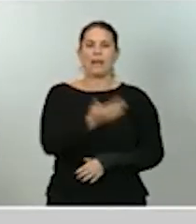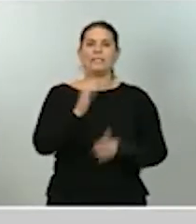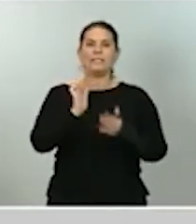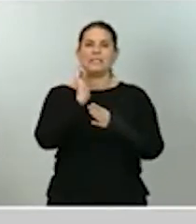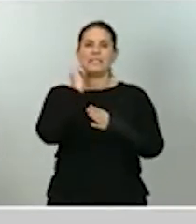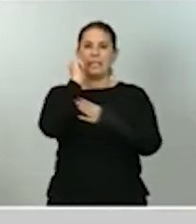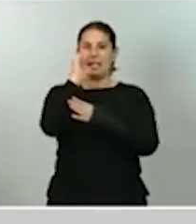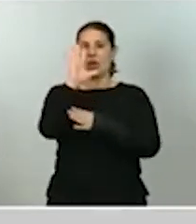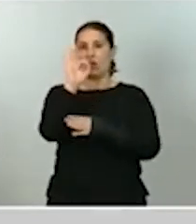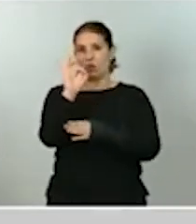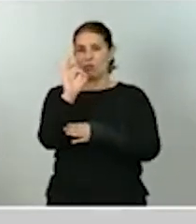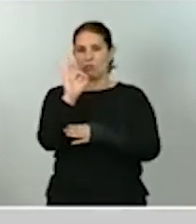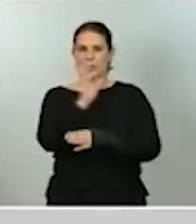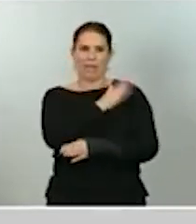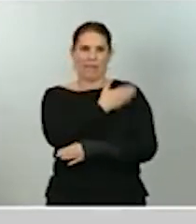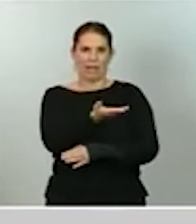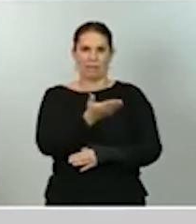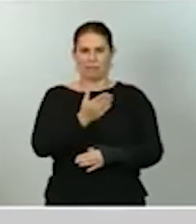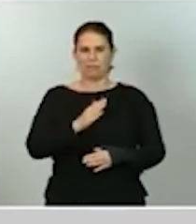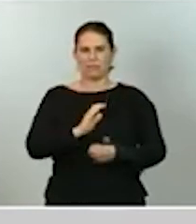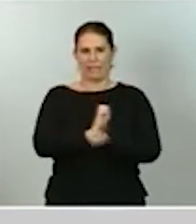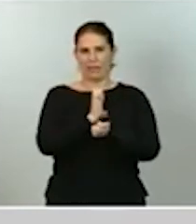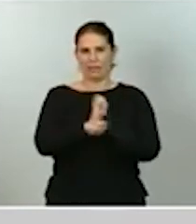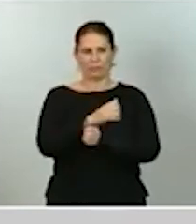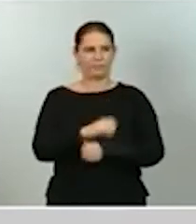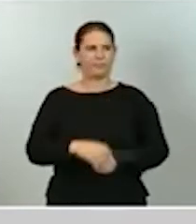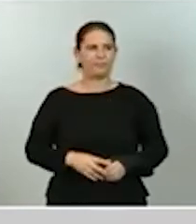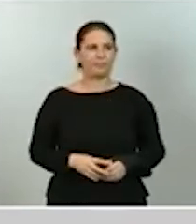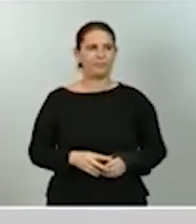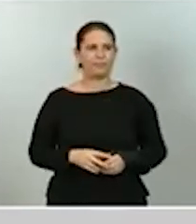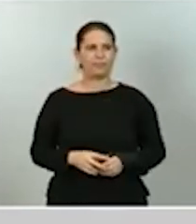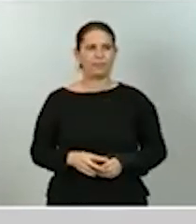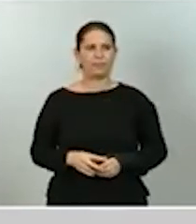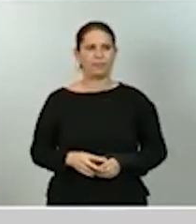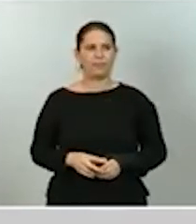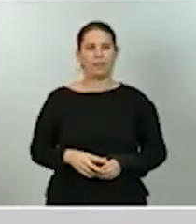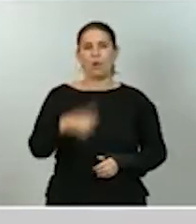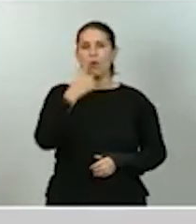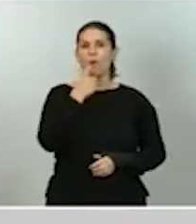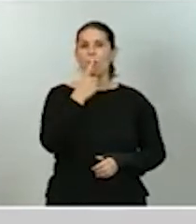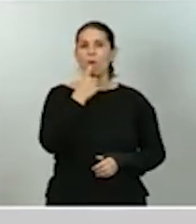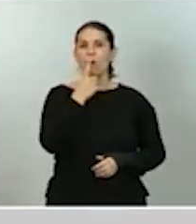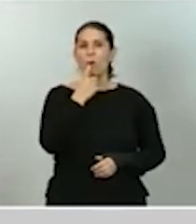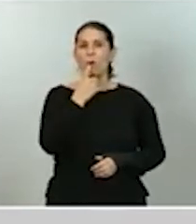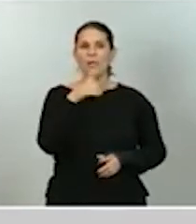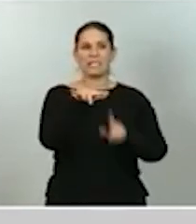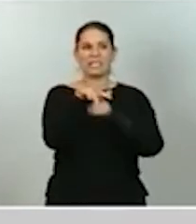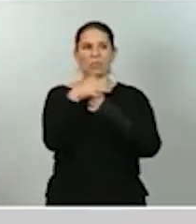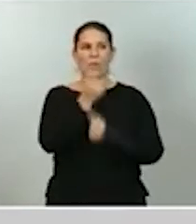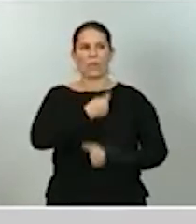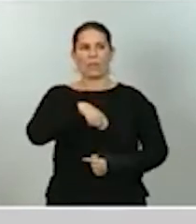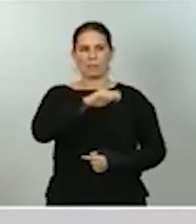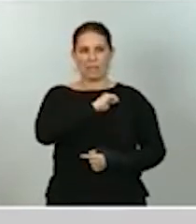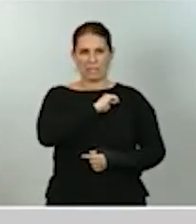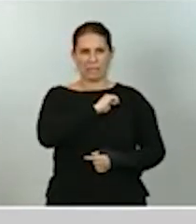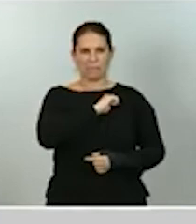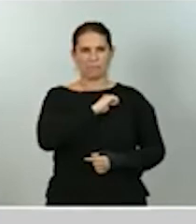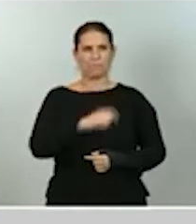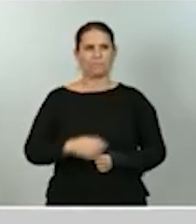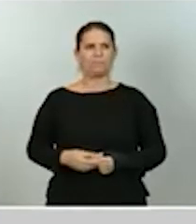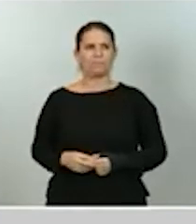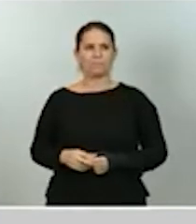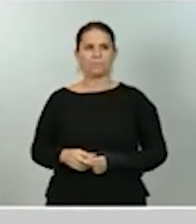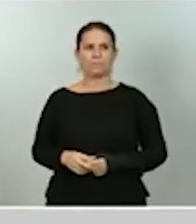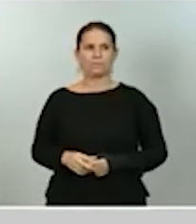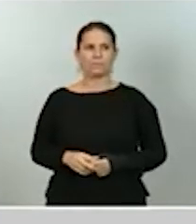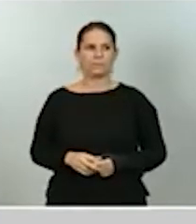que, como se refleja en el gráfico, la línea roja es la que representa la situación de España, es la que tiene un mayor